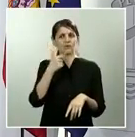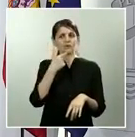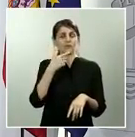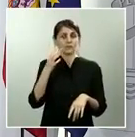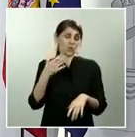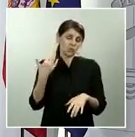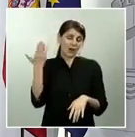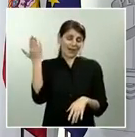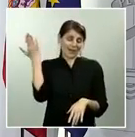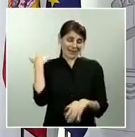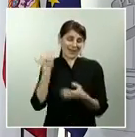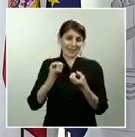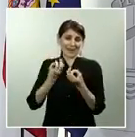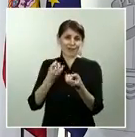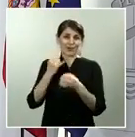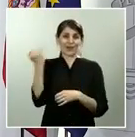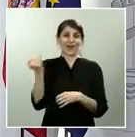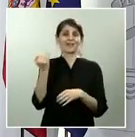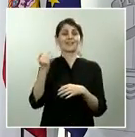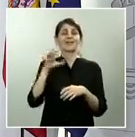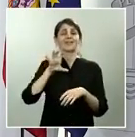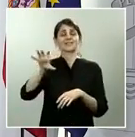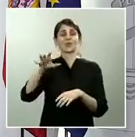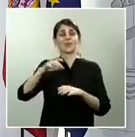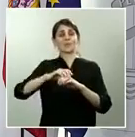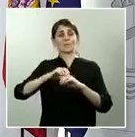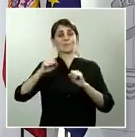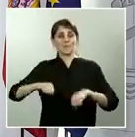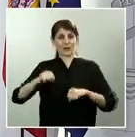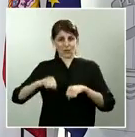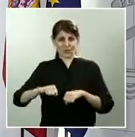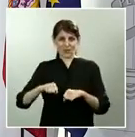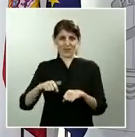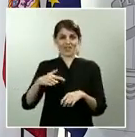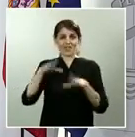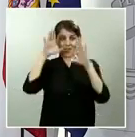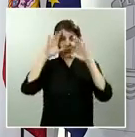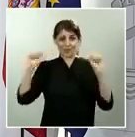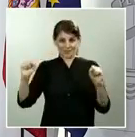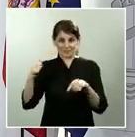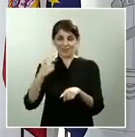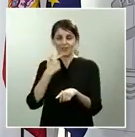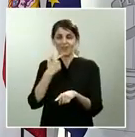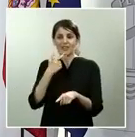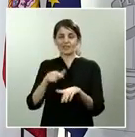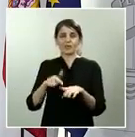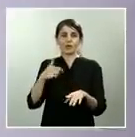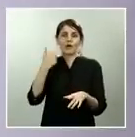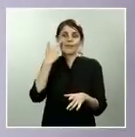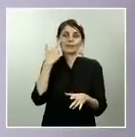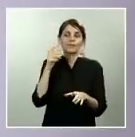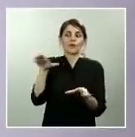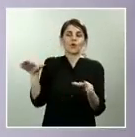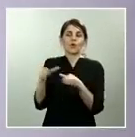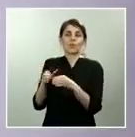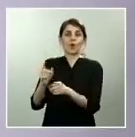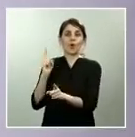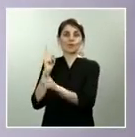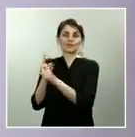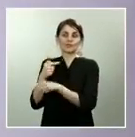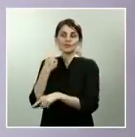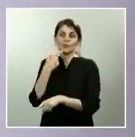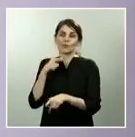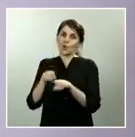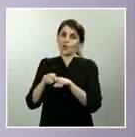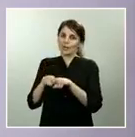que no es decente utilizar lo que considera un fallo por parte de la oposición. Y en Radio 4 esta mañana la portavoz de la